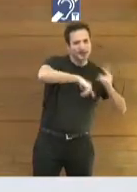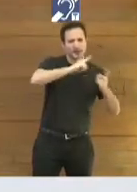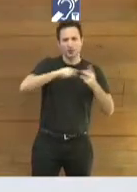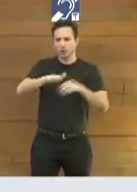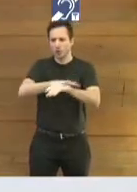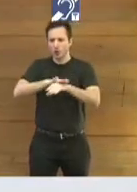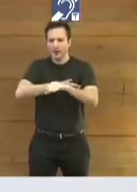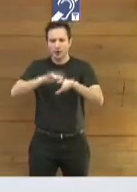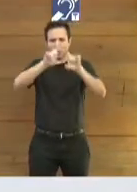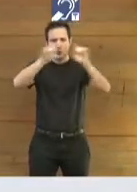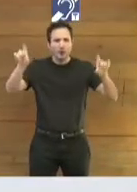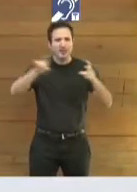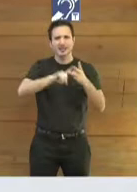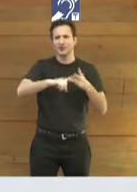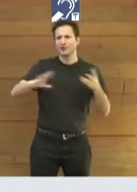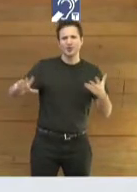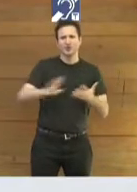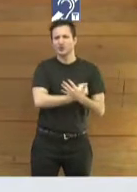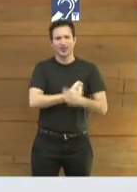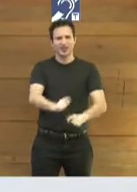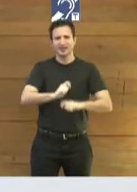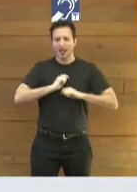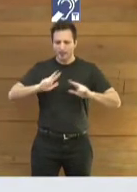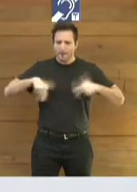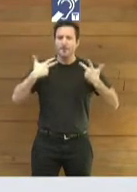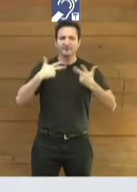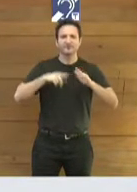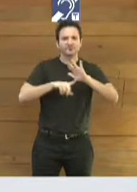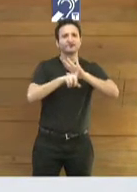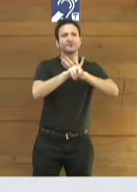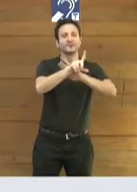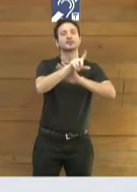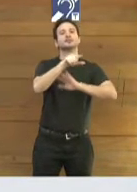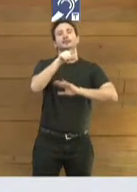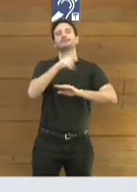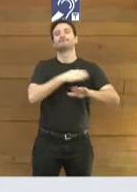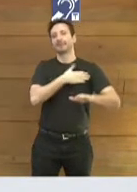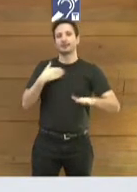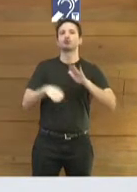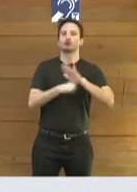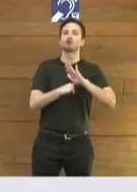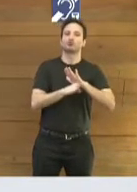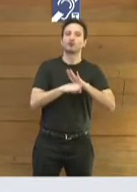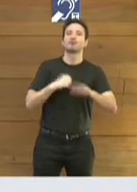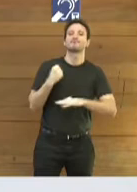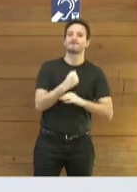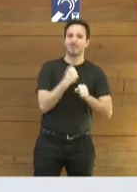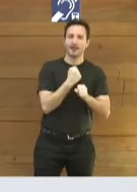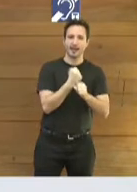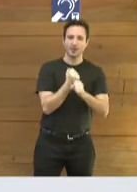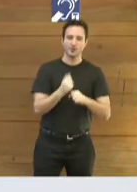corporativo y todas aquellas cosas que nos permitan avanzar como compañía y como personas.